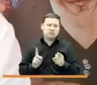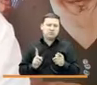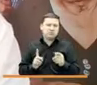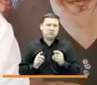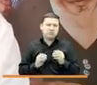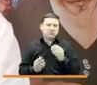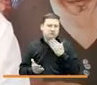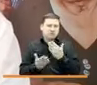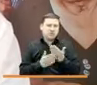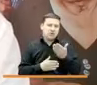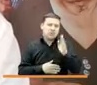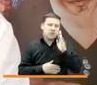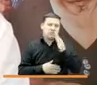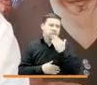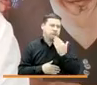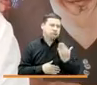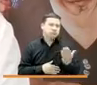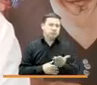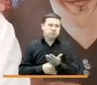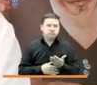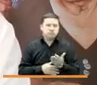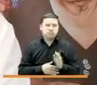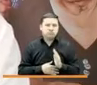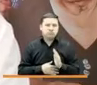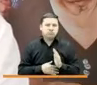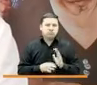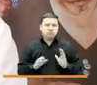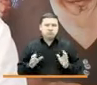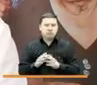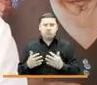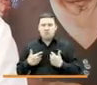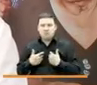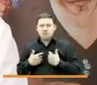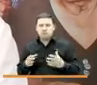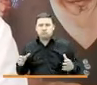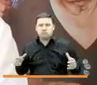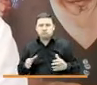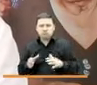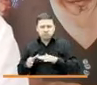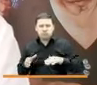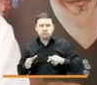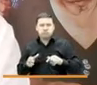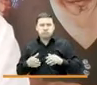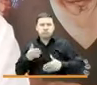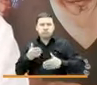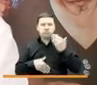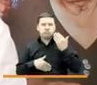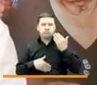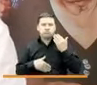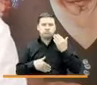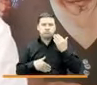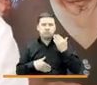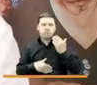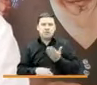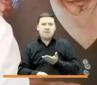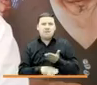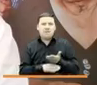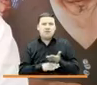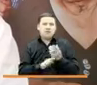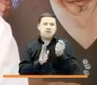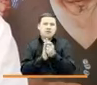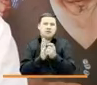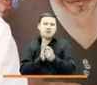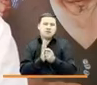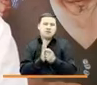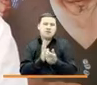gracias a Dios que por medio de la unidad de víctimas se inician y se lideran estos procesos tan importantes